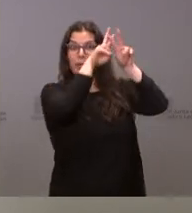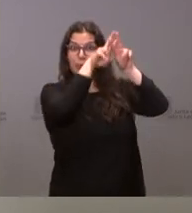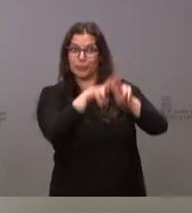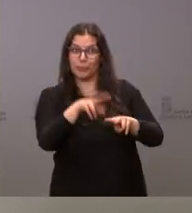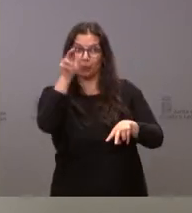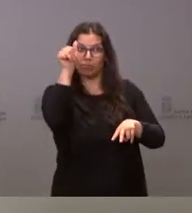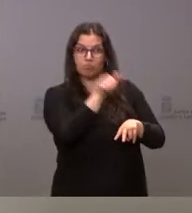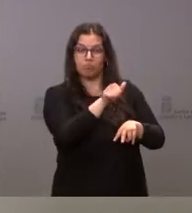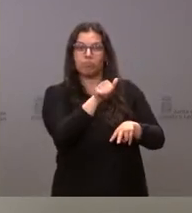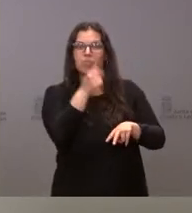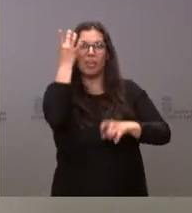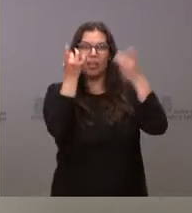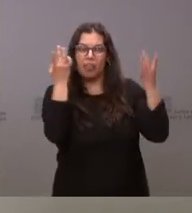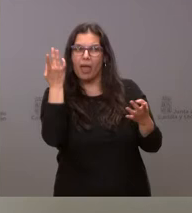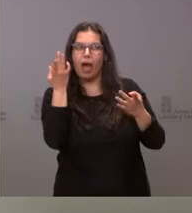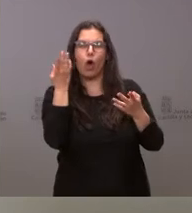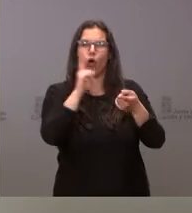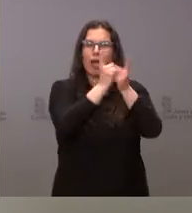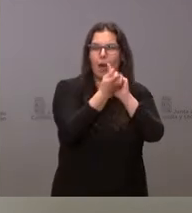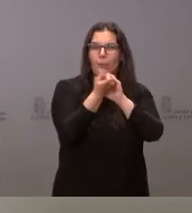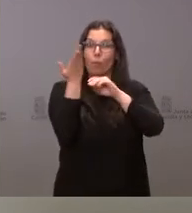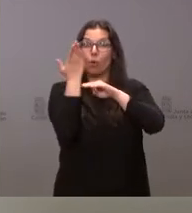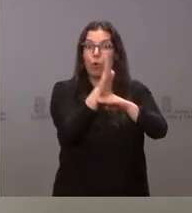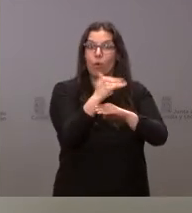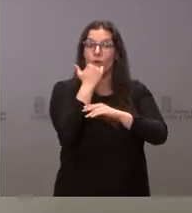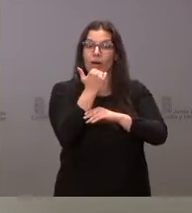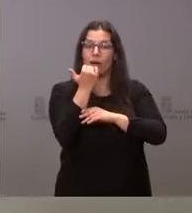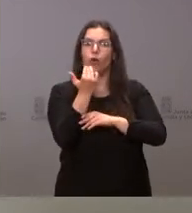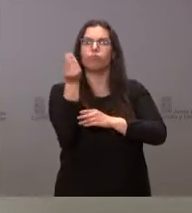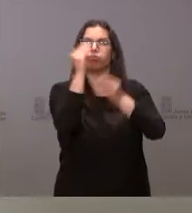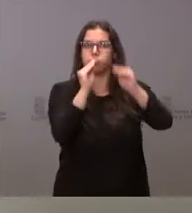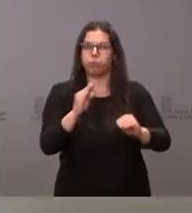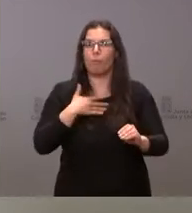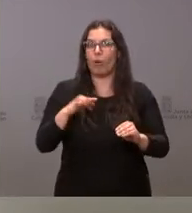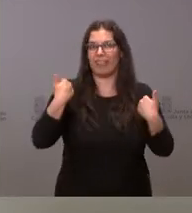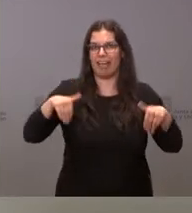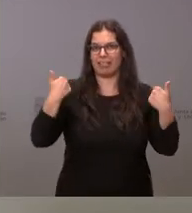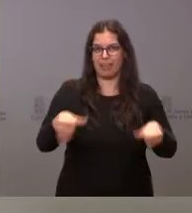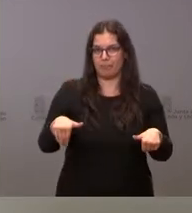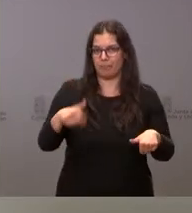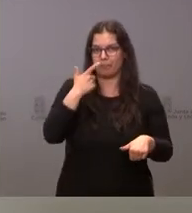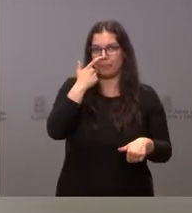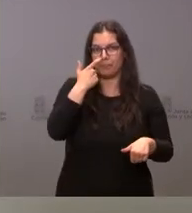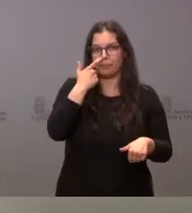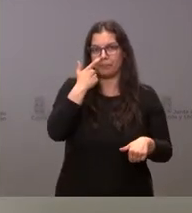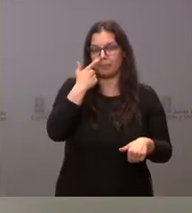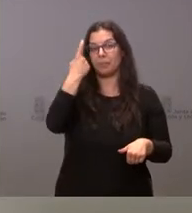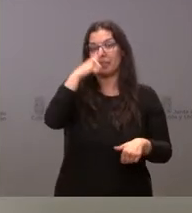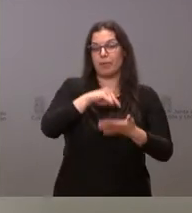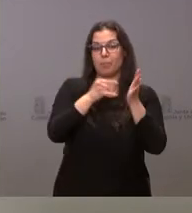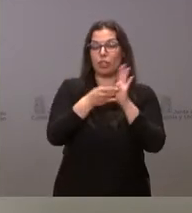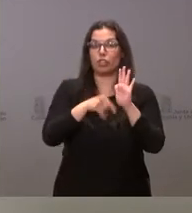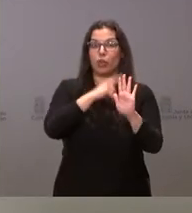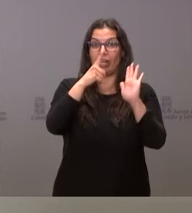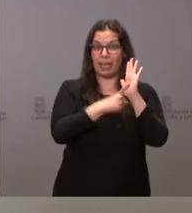iniciativa, cualquier alegación, cualquier propuesta en relación con este texto, lo pueda realizar ya. Saben que este tiene un contenido de proyecto de